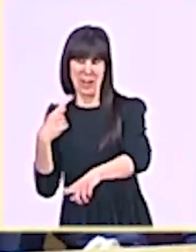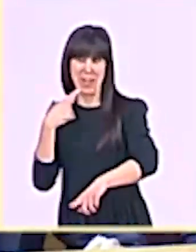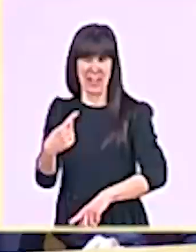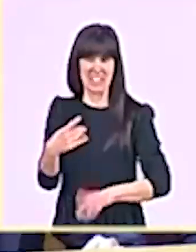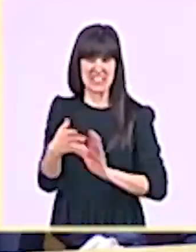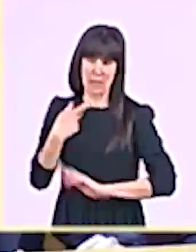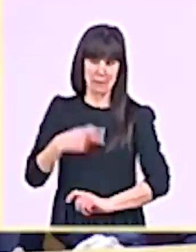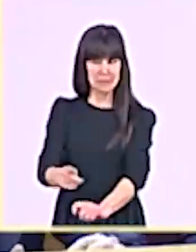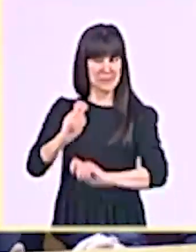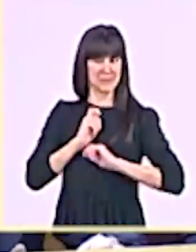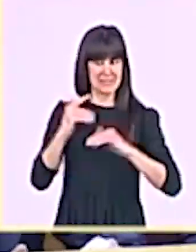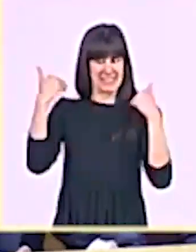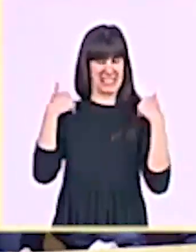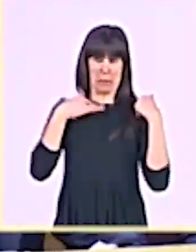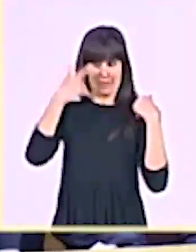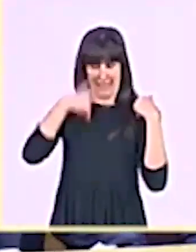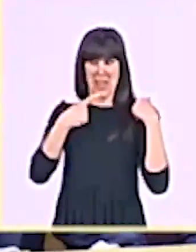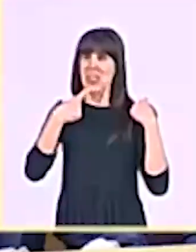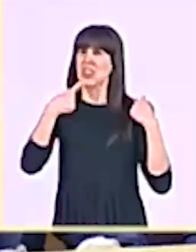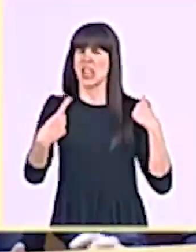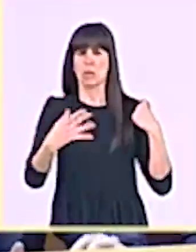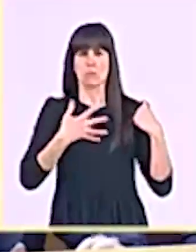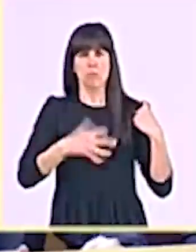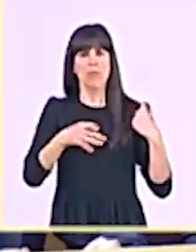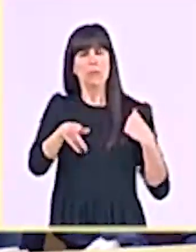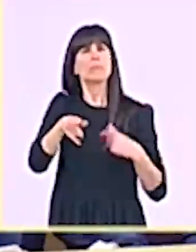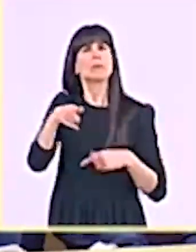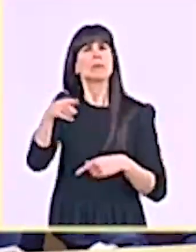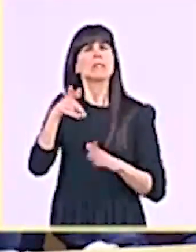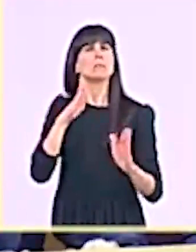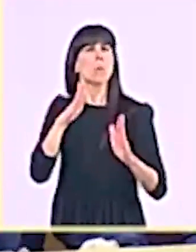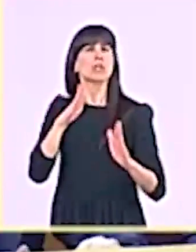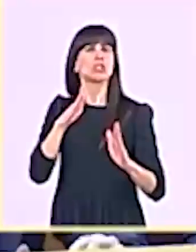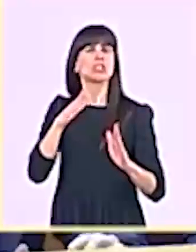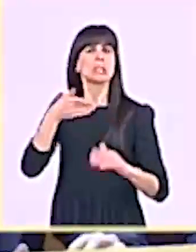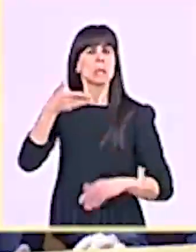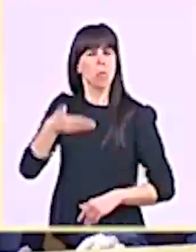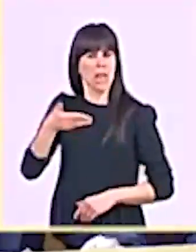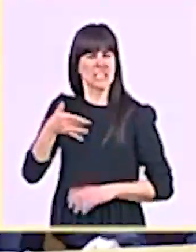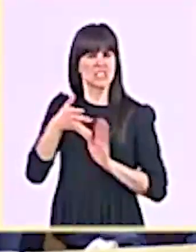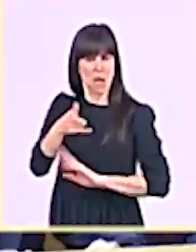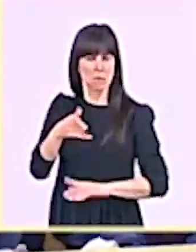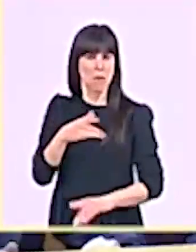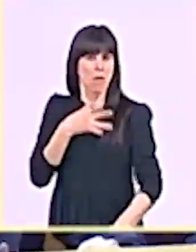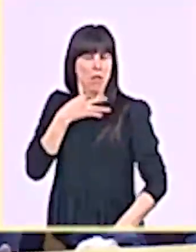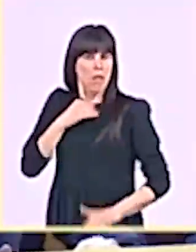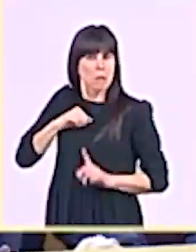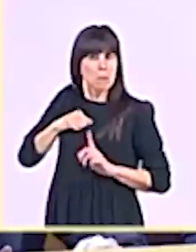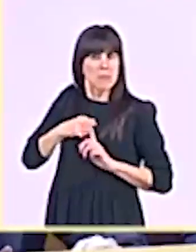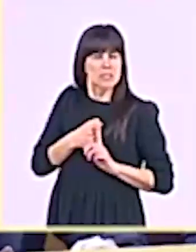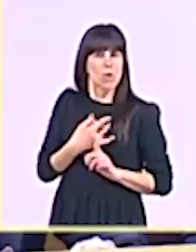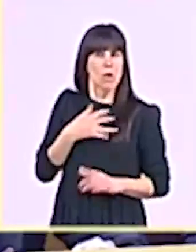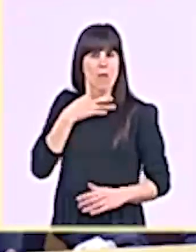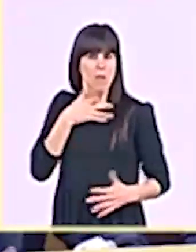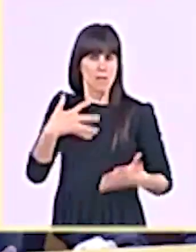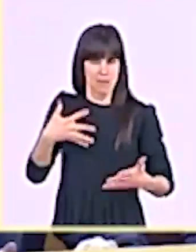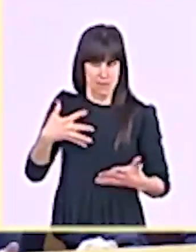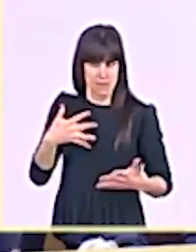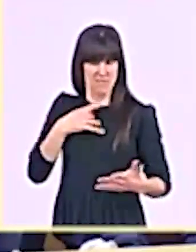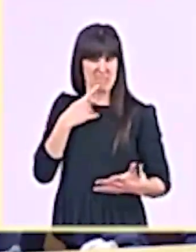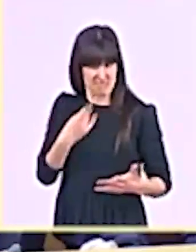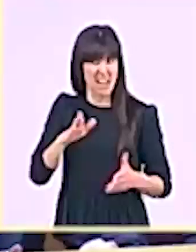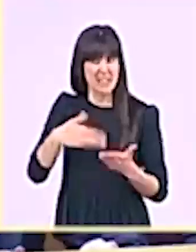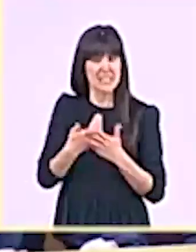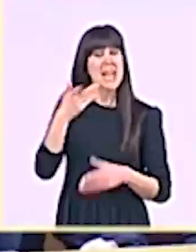importantes le puede la presión. Y ayer mismo el ministro de Agricultura, que se reunió con el sector alimentario para no acordar nada, fue